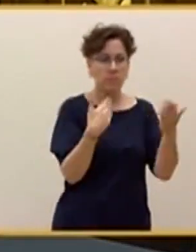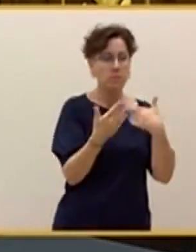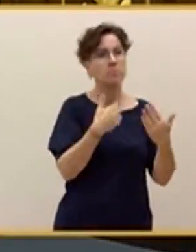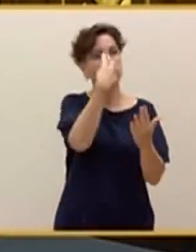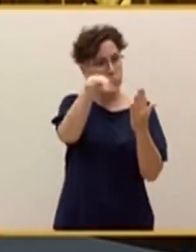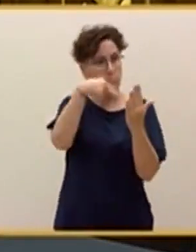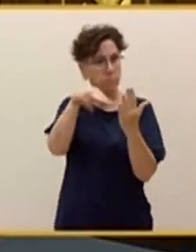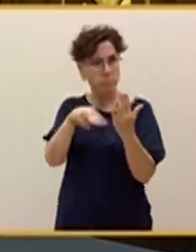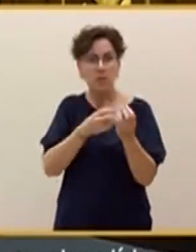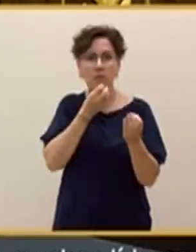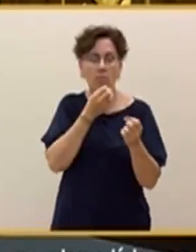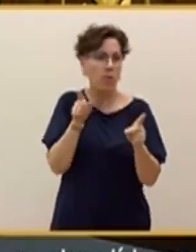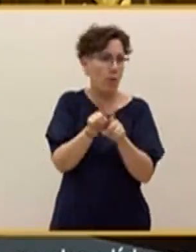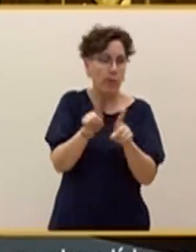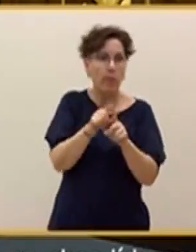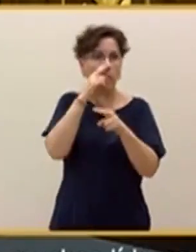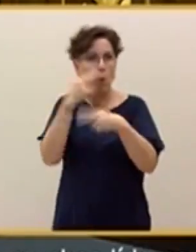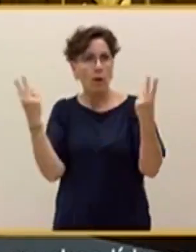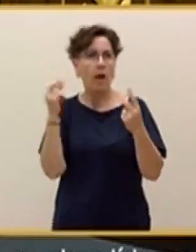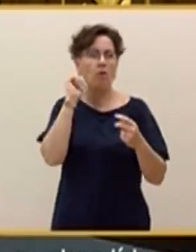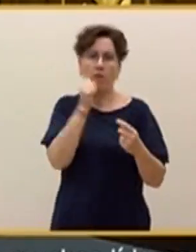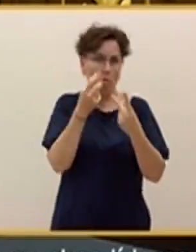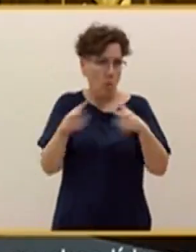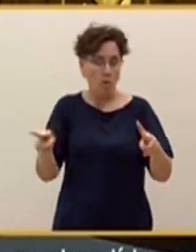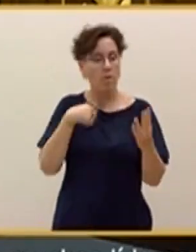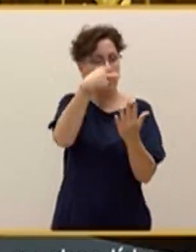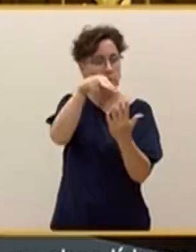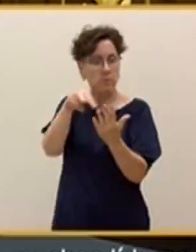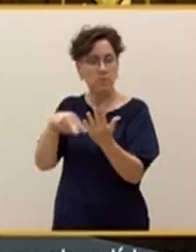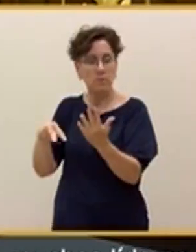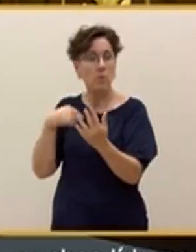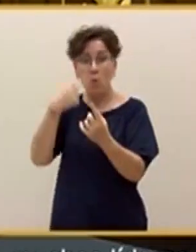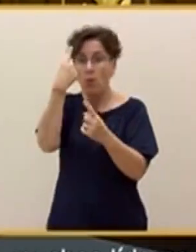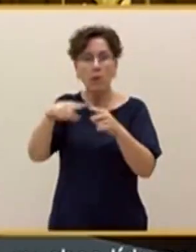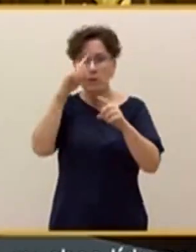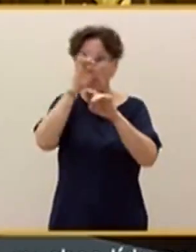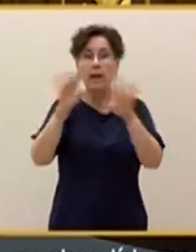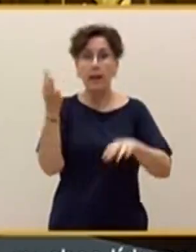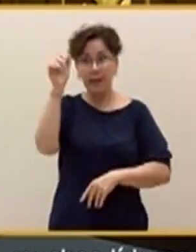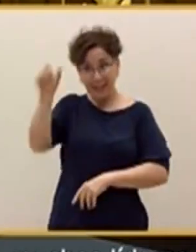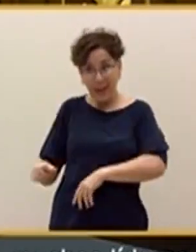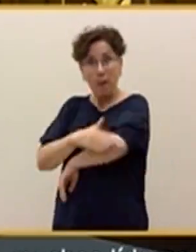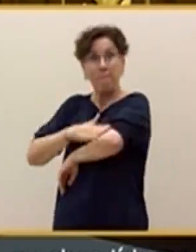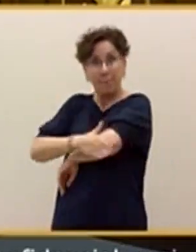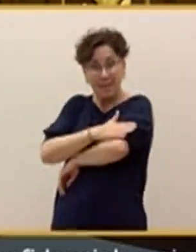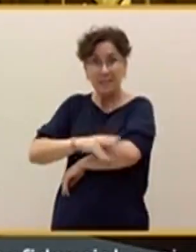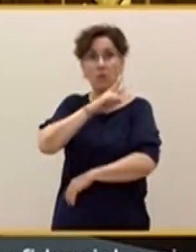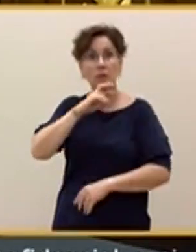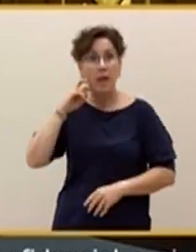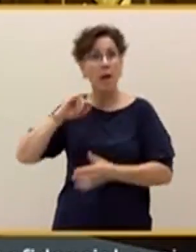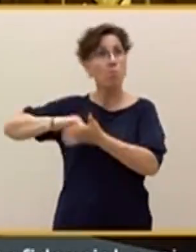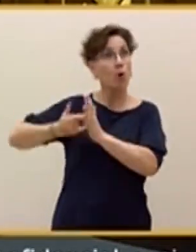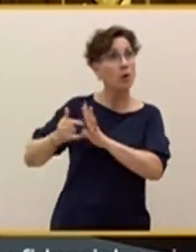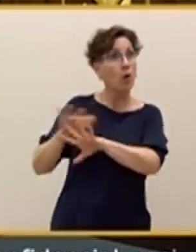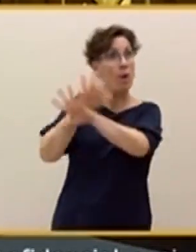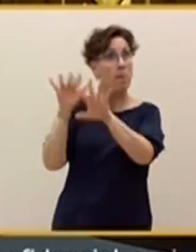información, tanto pública como confidencial, y si tengo algo claro es que el primer ministro Netanyahu no tiene un proyecto de